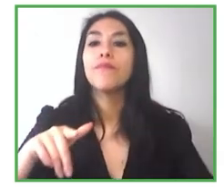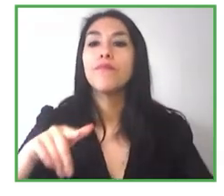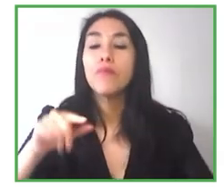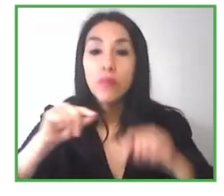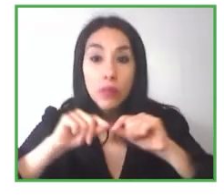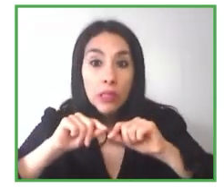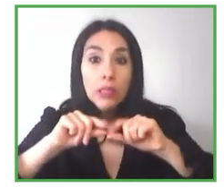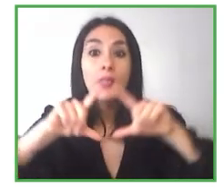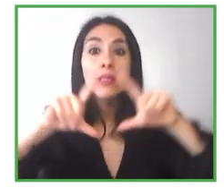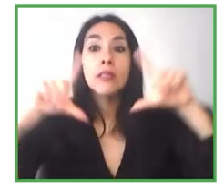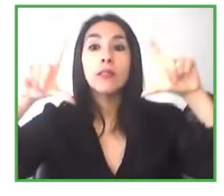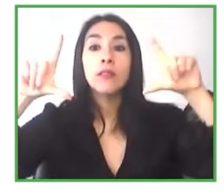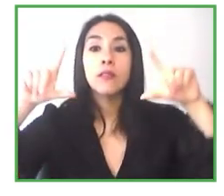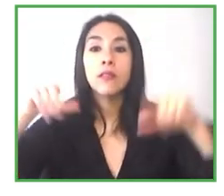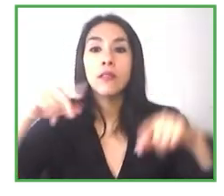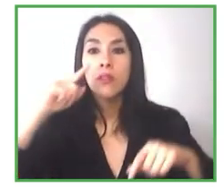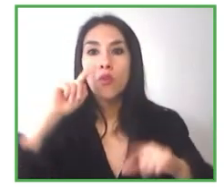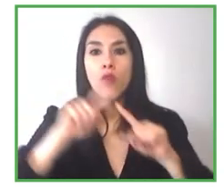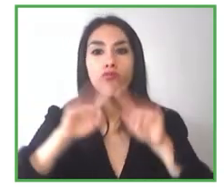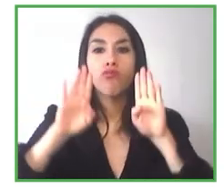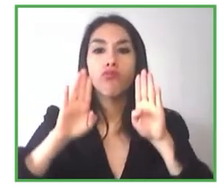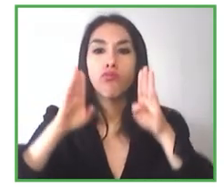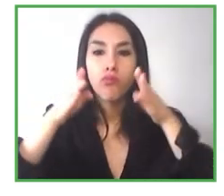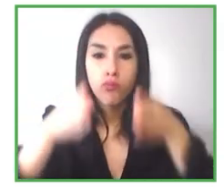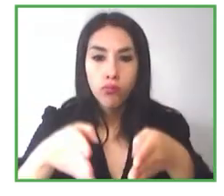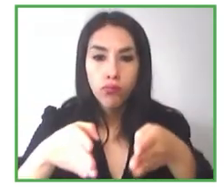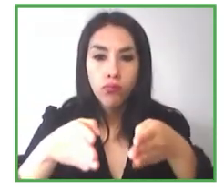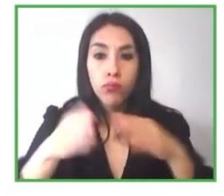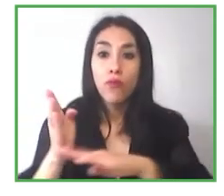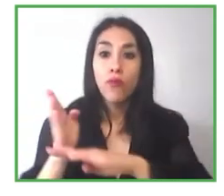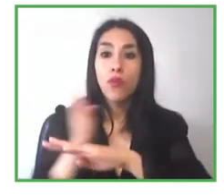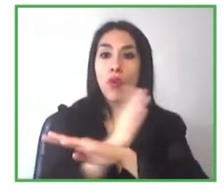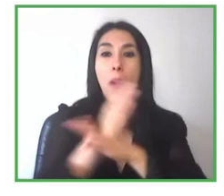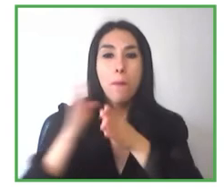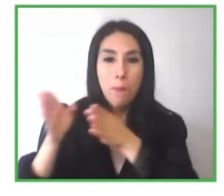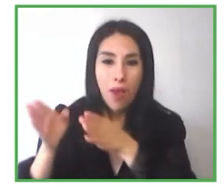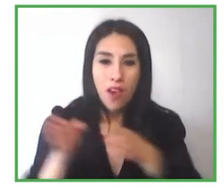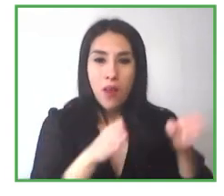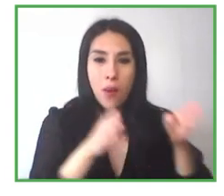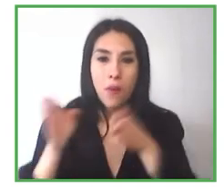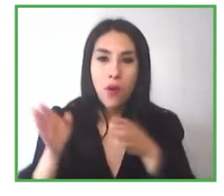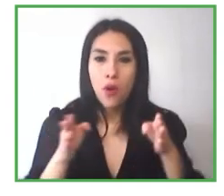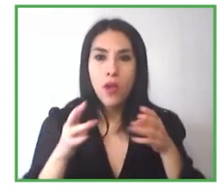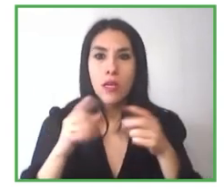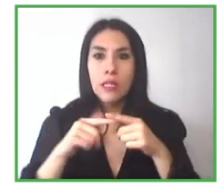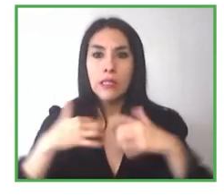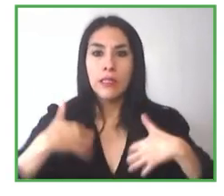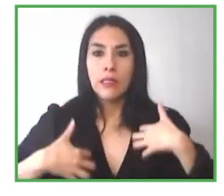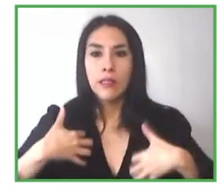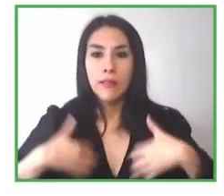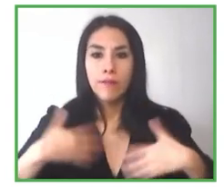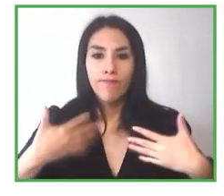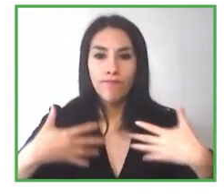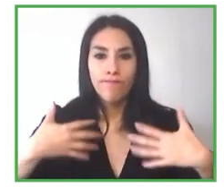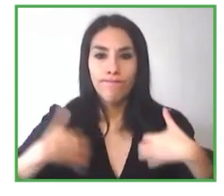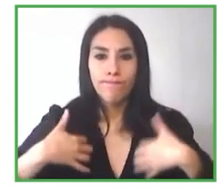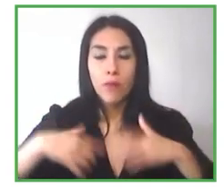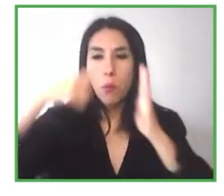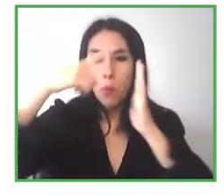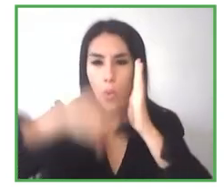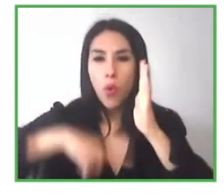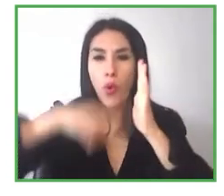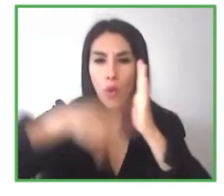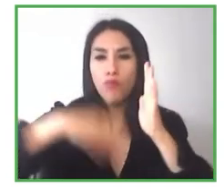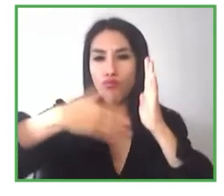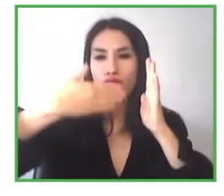cómo podemos llevarlas a nuestros clientes hay tanto que podemos hacer y no puedo esperar a mostrarles esto en los próximos meses